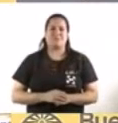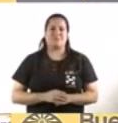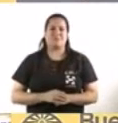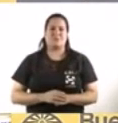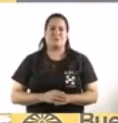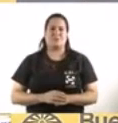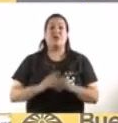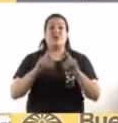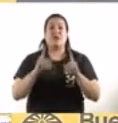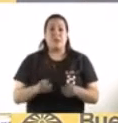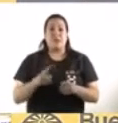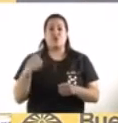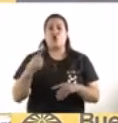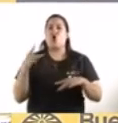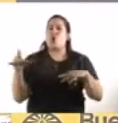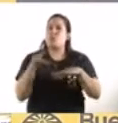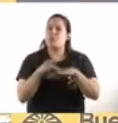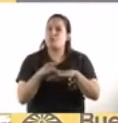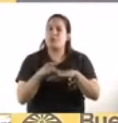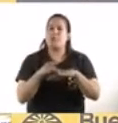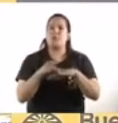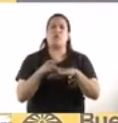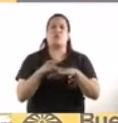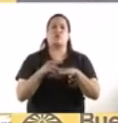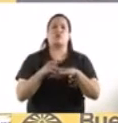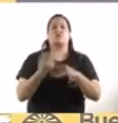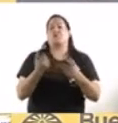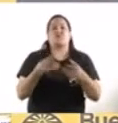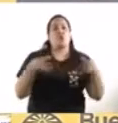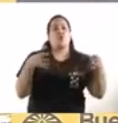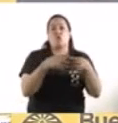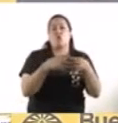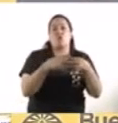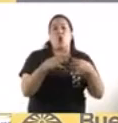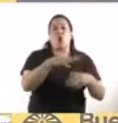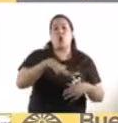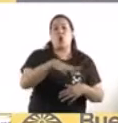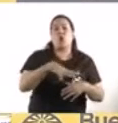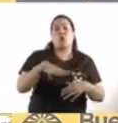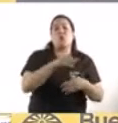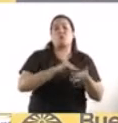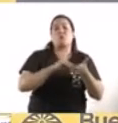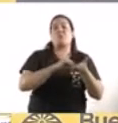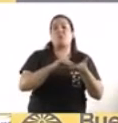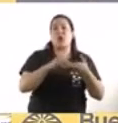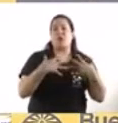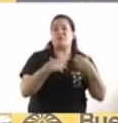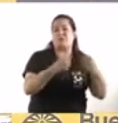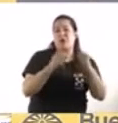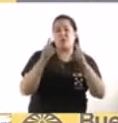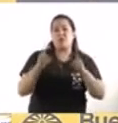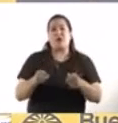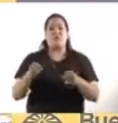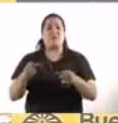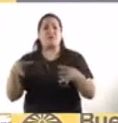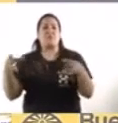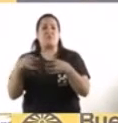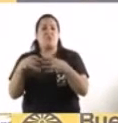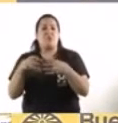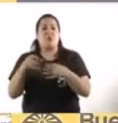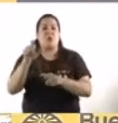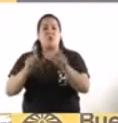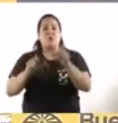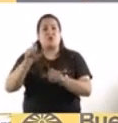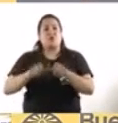De la misma manera que nos comprometimos con trabajadores de la salud mayores de 80, cuando nos comprometemos lo cumplimos. Y la cantidad de